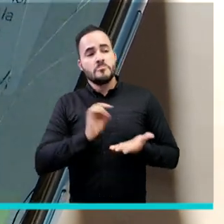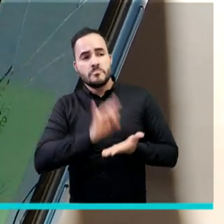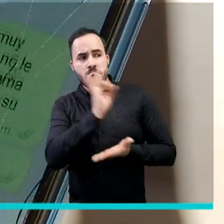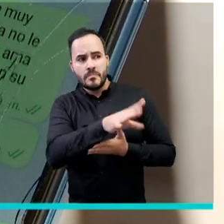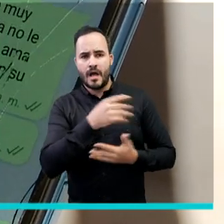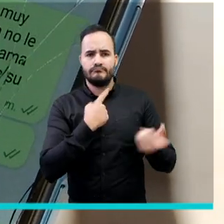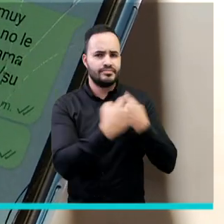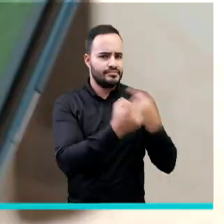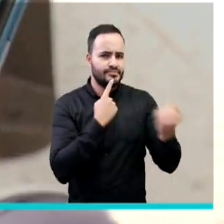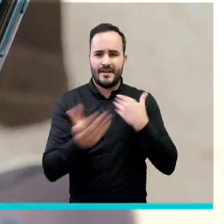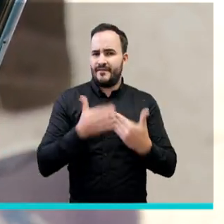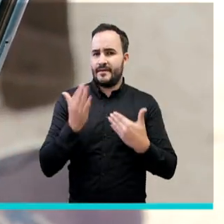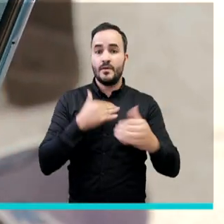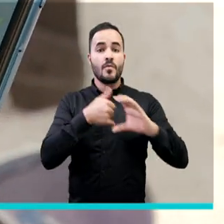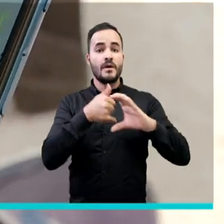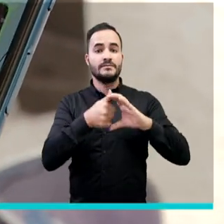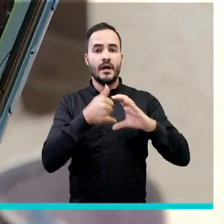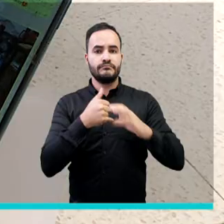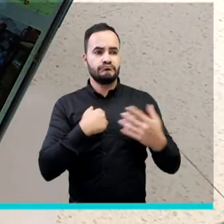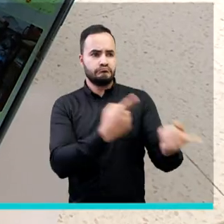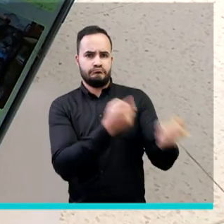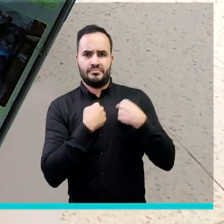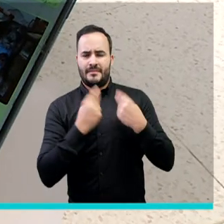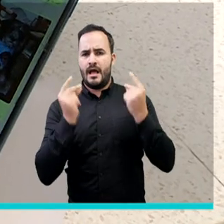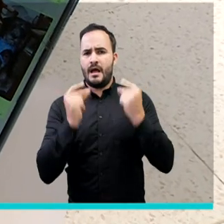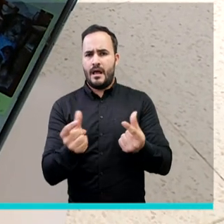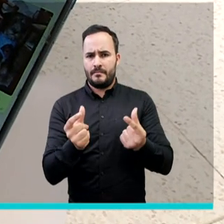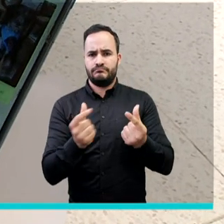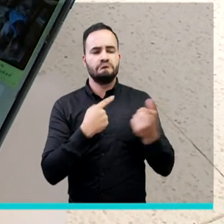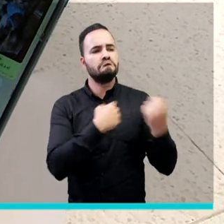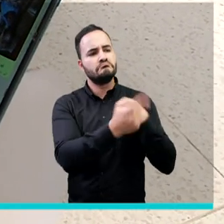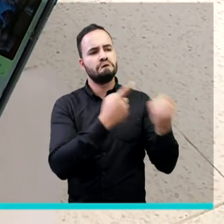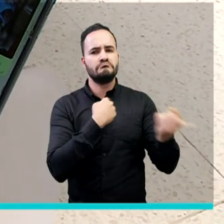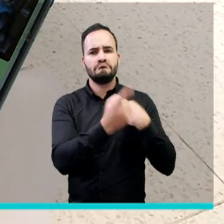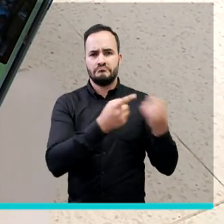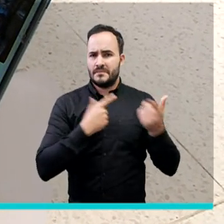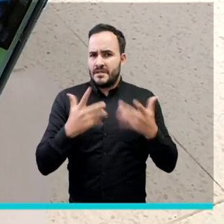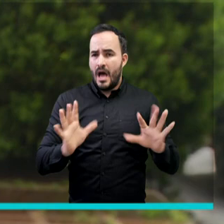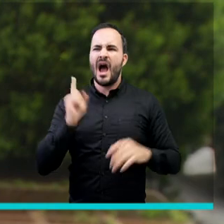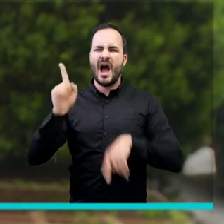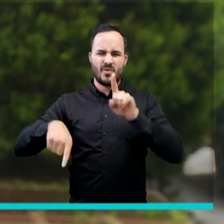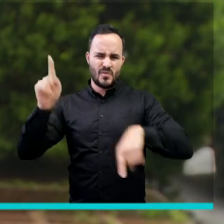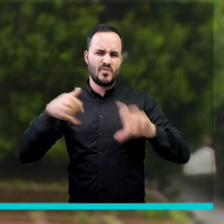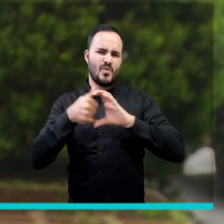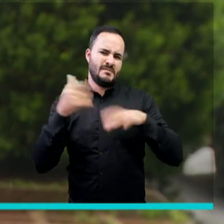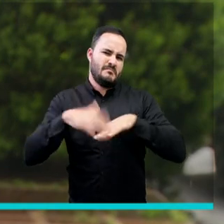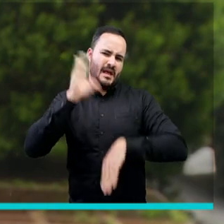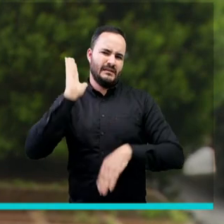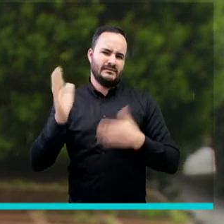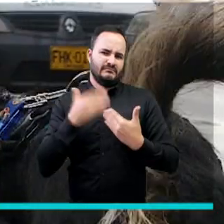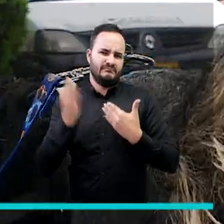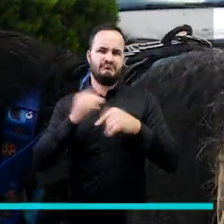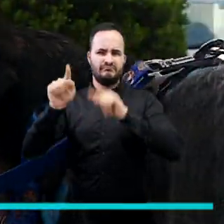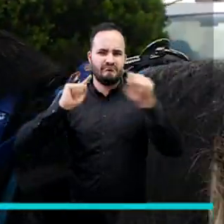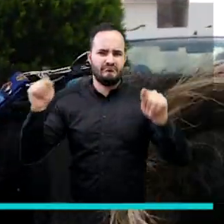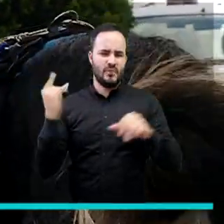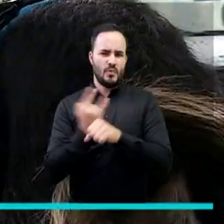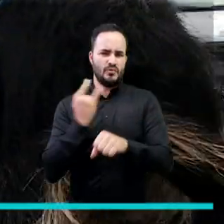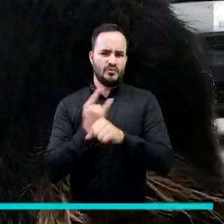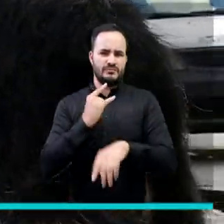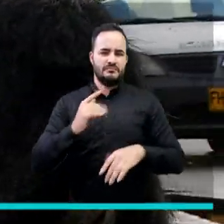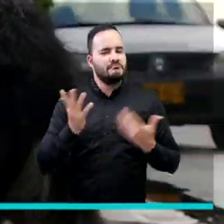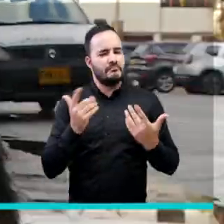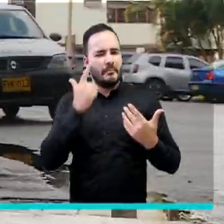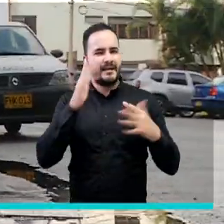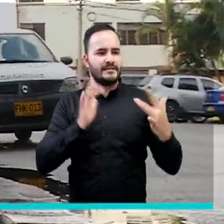en que se puede agilizar mucho. Por WhatsApp te contestan de una, muchas personas utilizan más este medio. Es